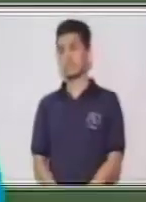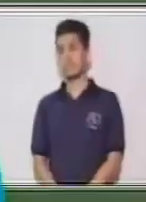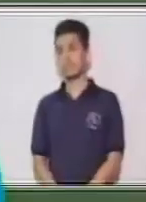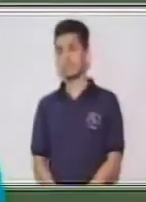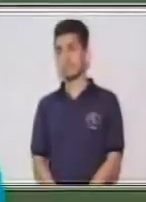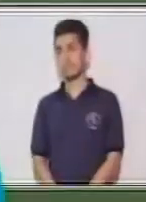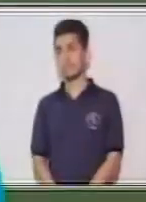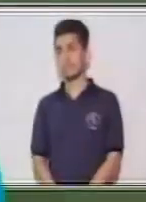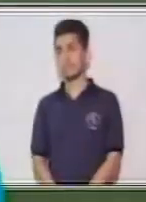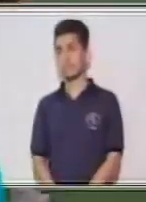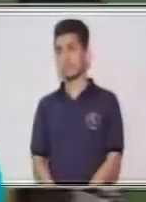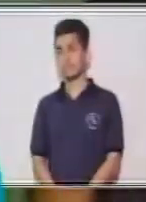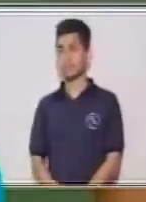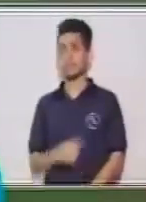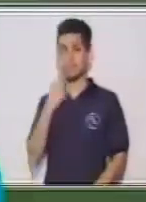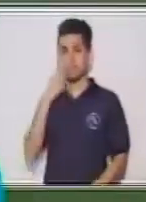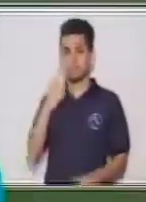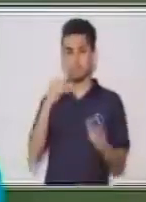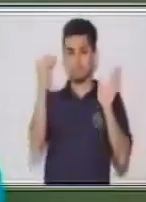Vamos a ir colocando acá.